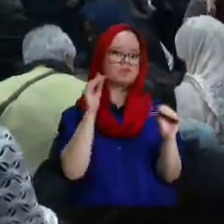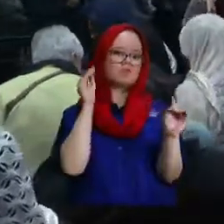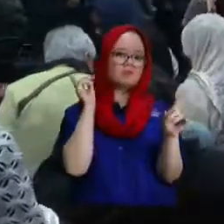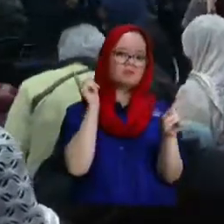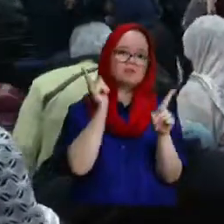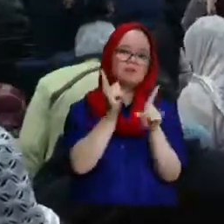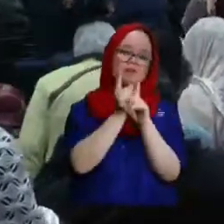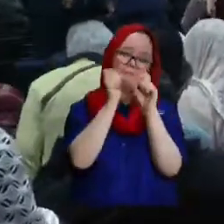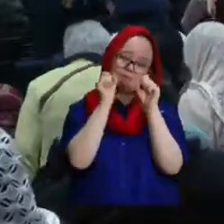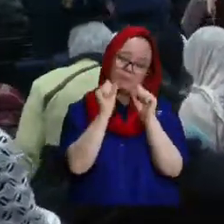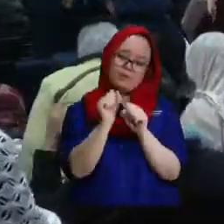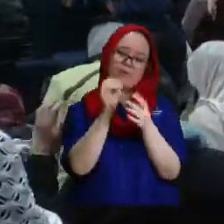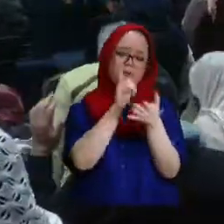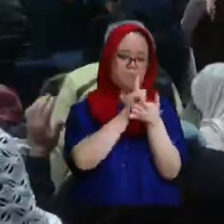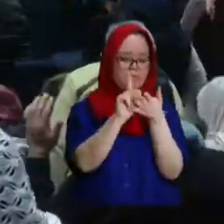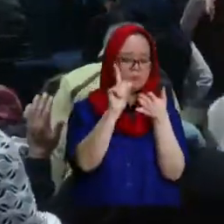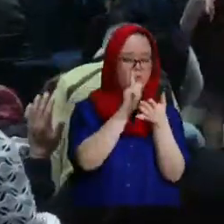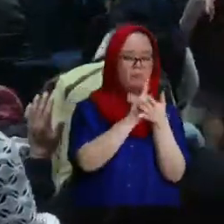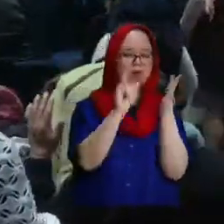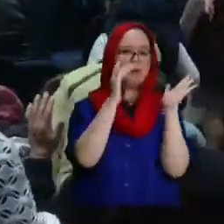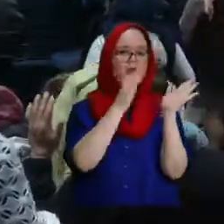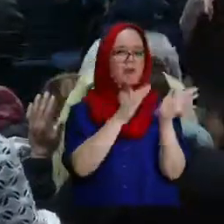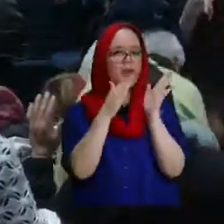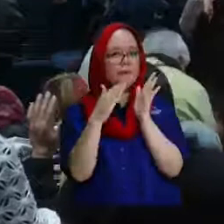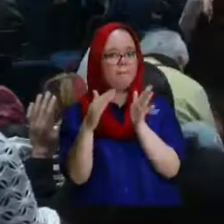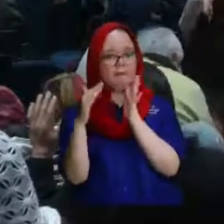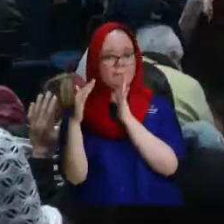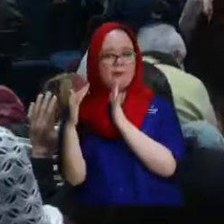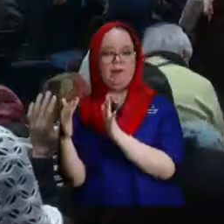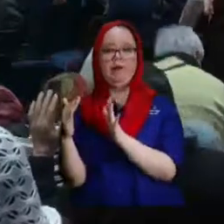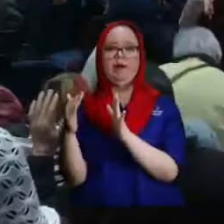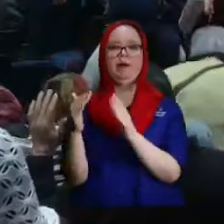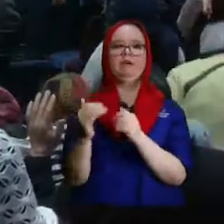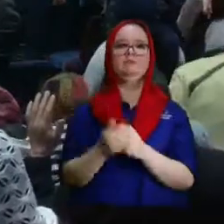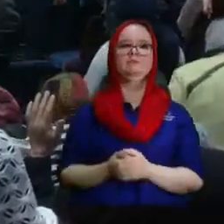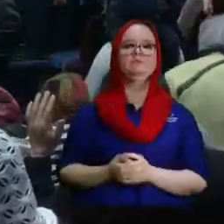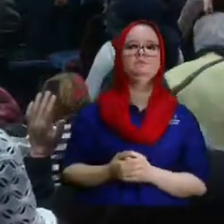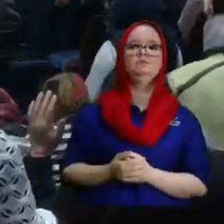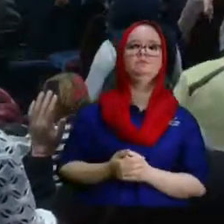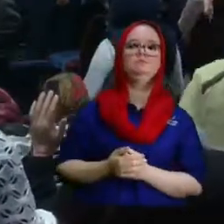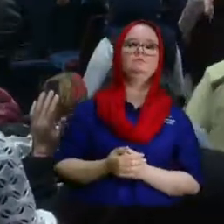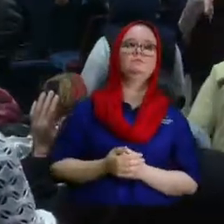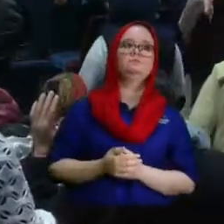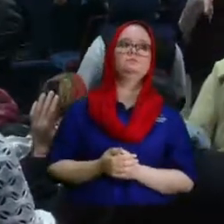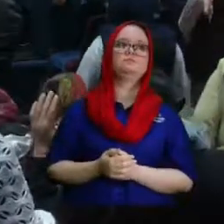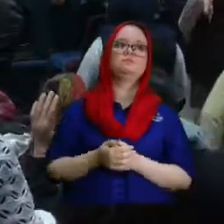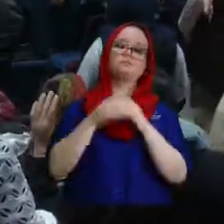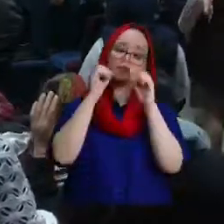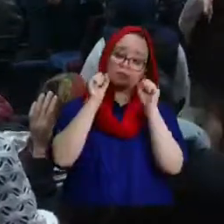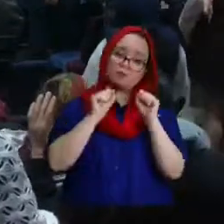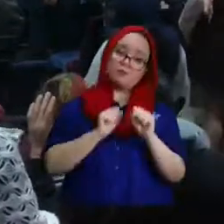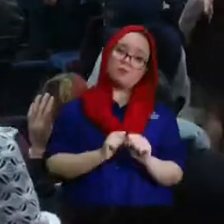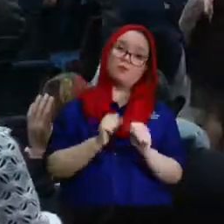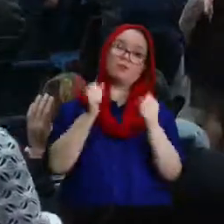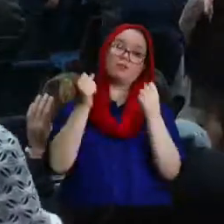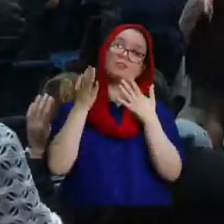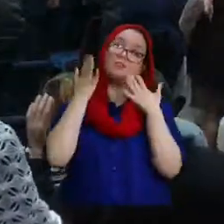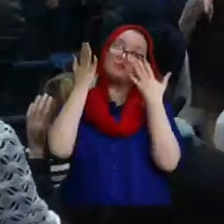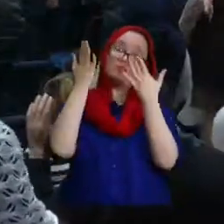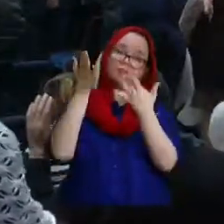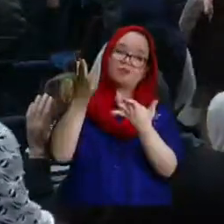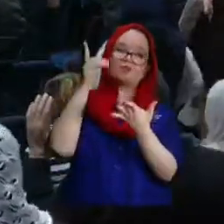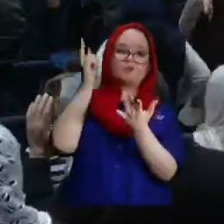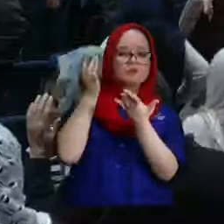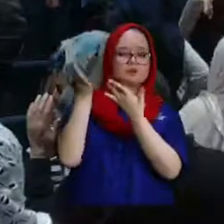purifiquemos Señor de no traer doctrinas que no salieron de tu corazón de no traer un culto que no ha salido del corazón